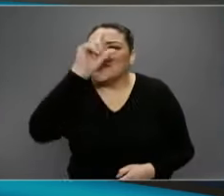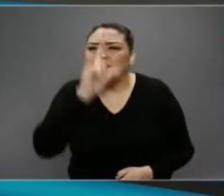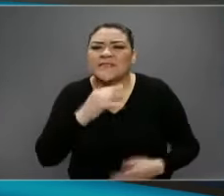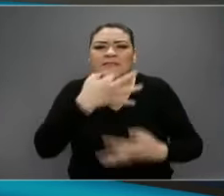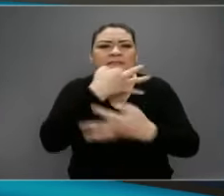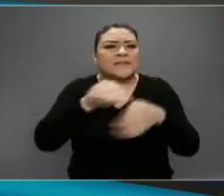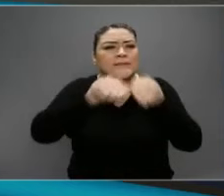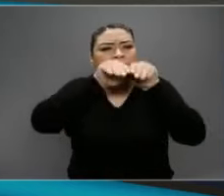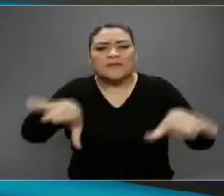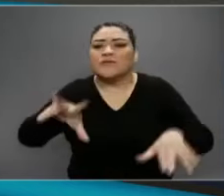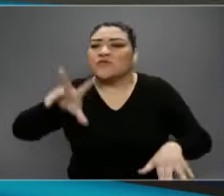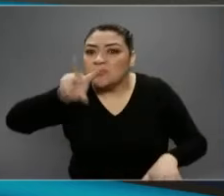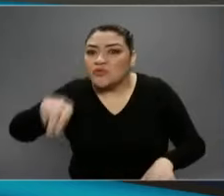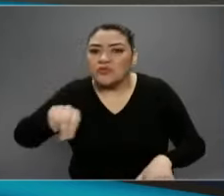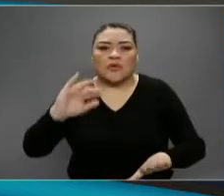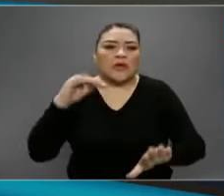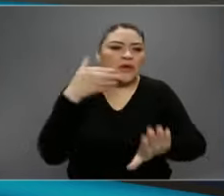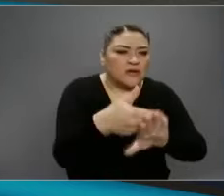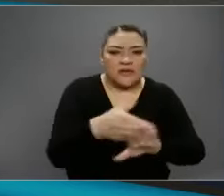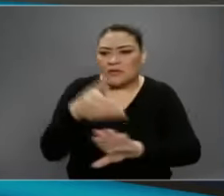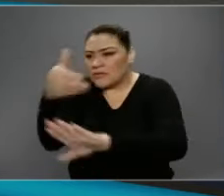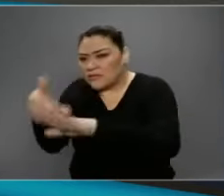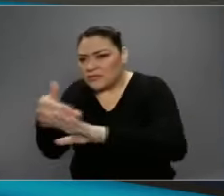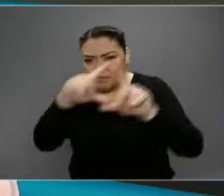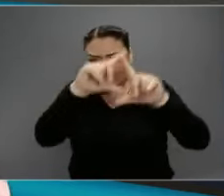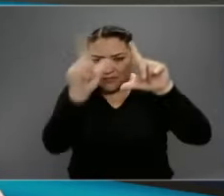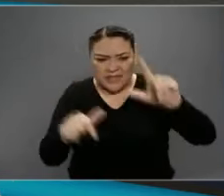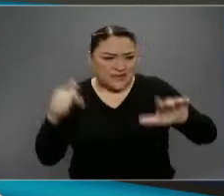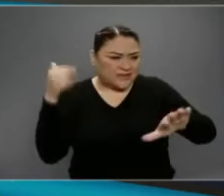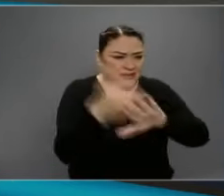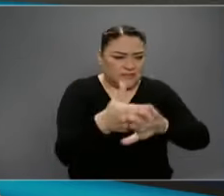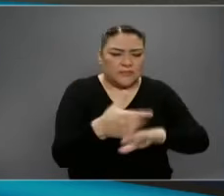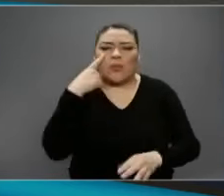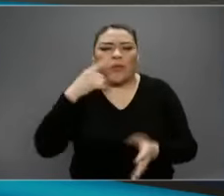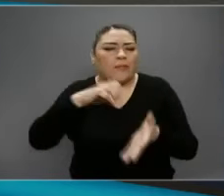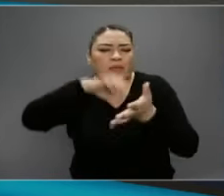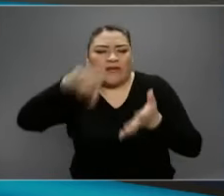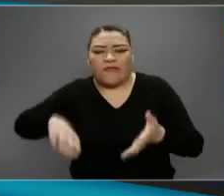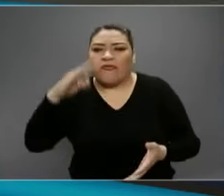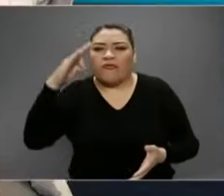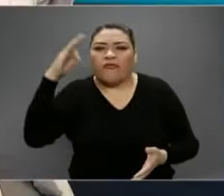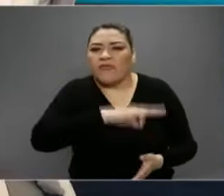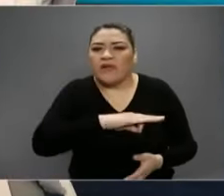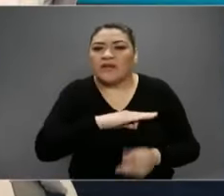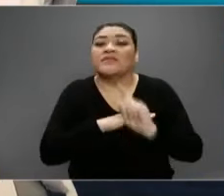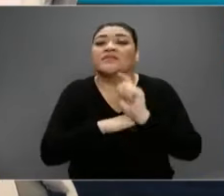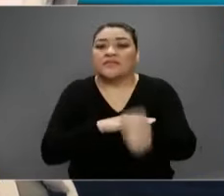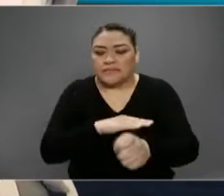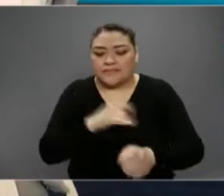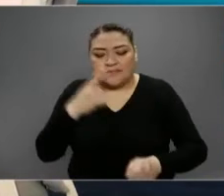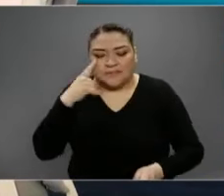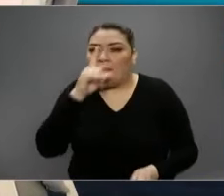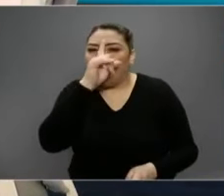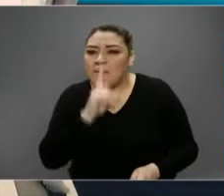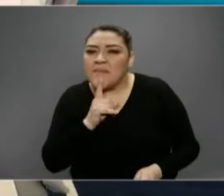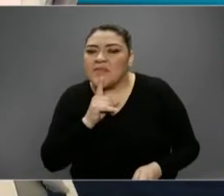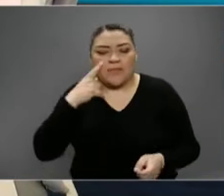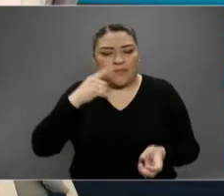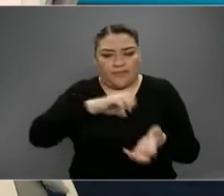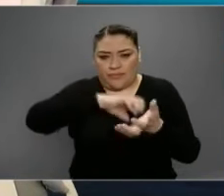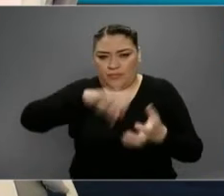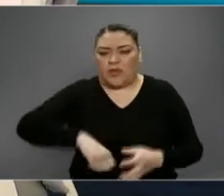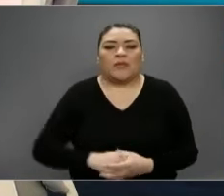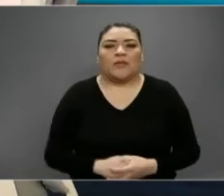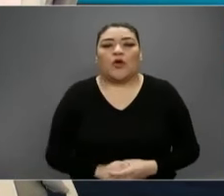falsas, te haces daño a ti, le haces daño a tu familia y le haces daño a México. Por ejemplo, una información falsa es que si